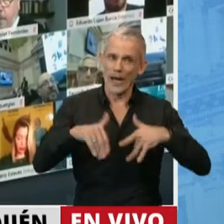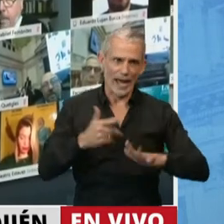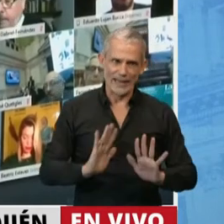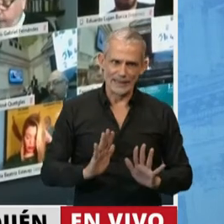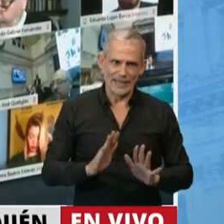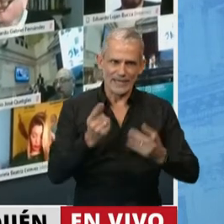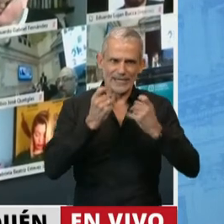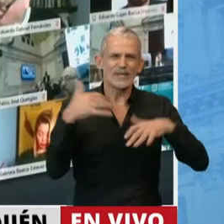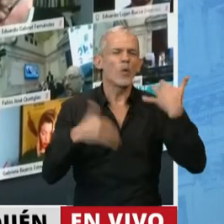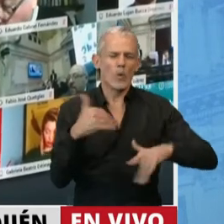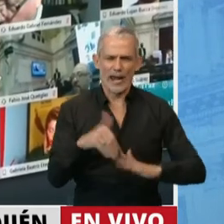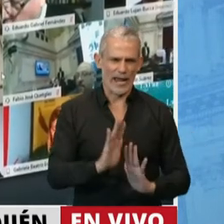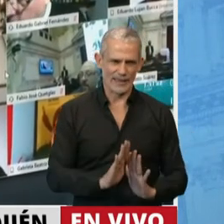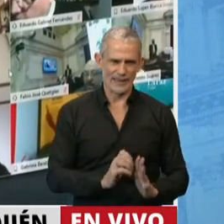vital